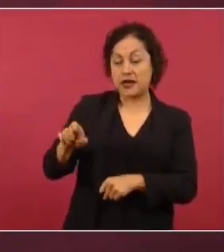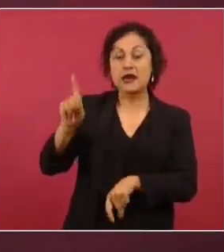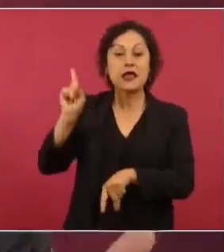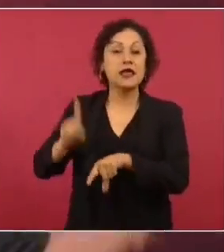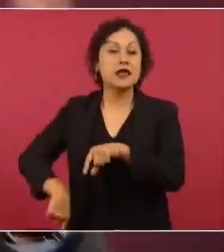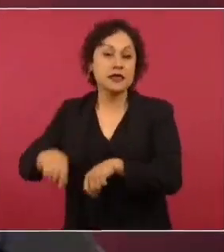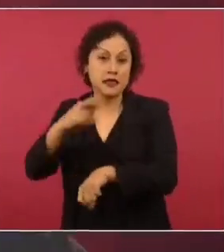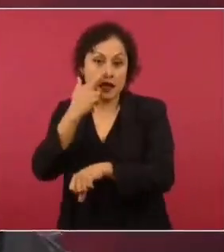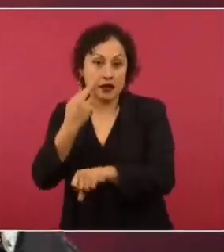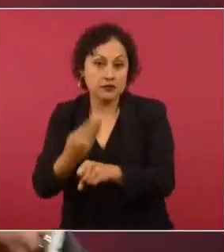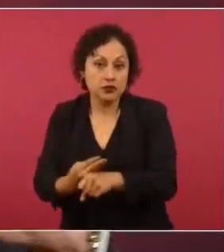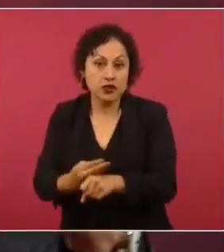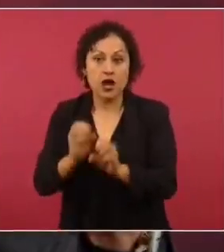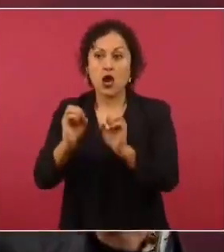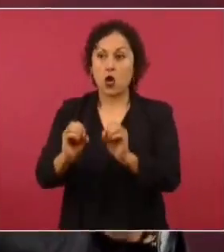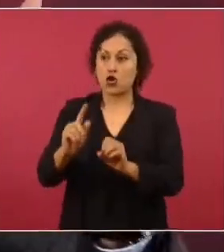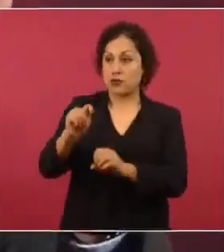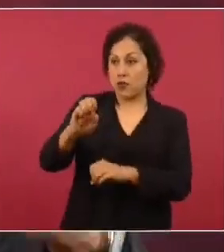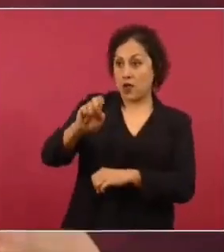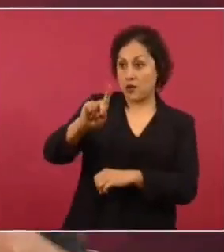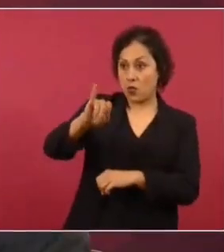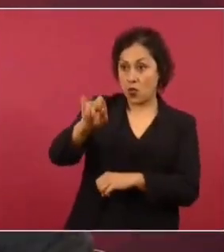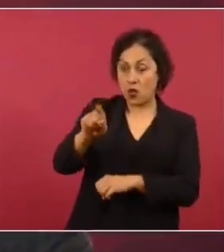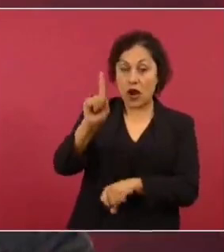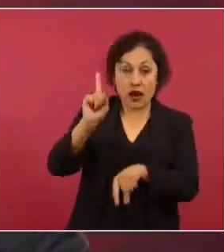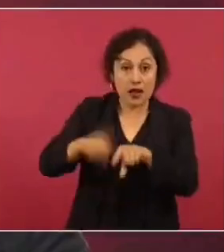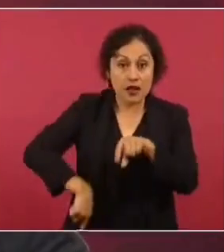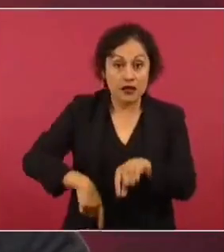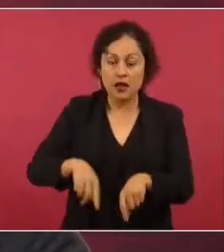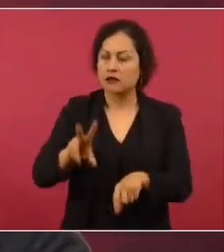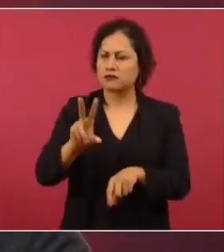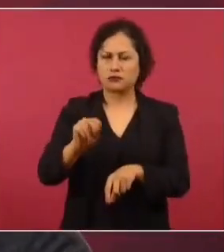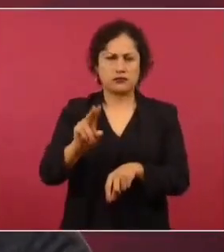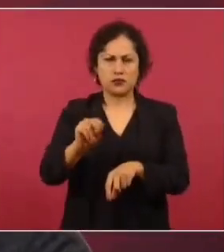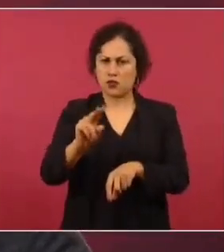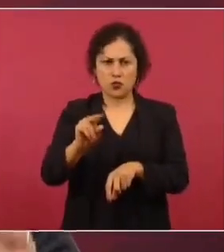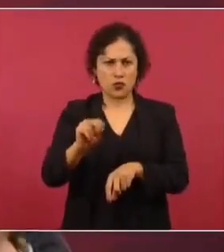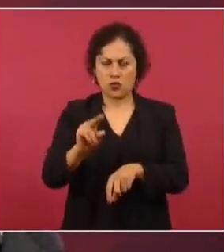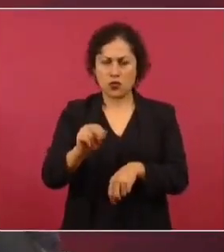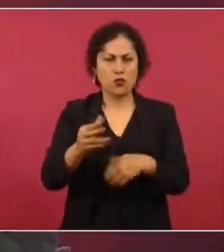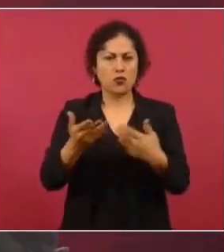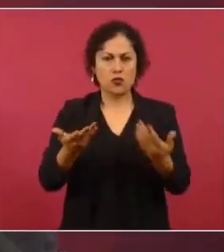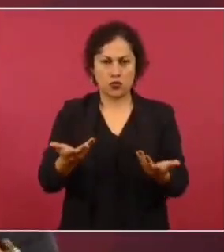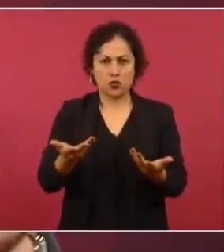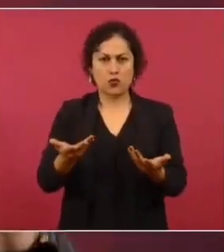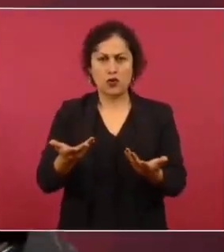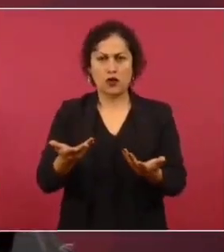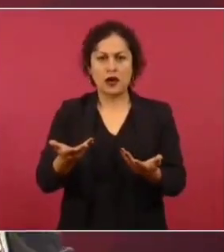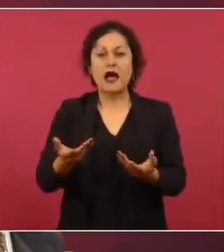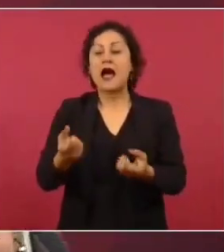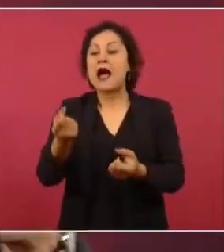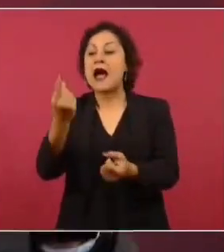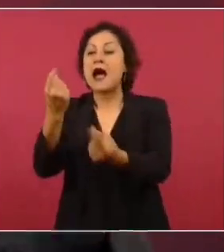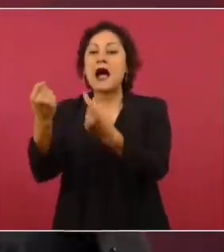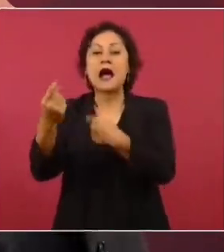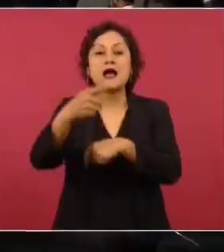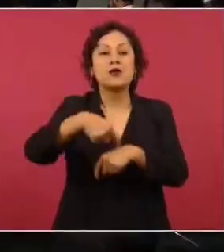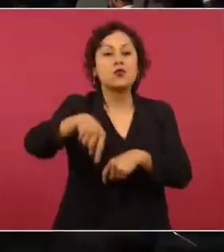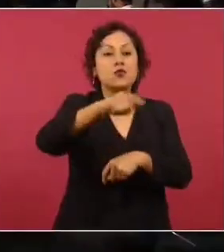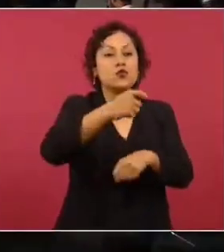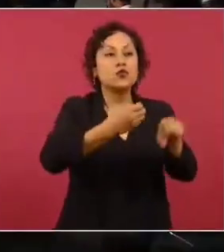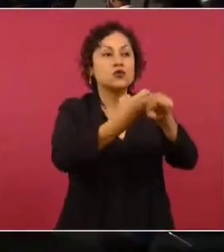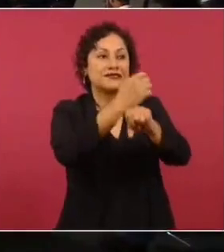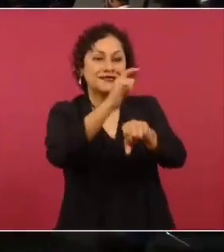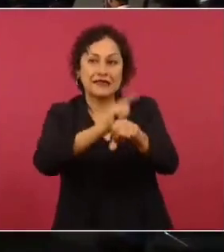Electoral. Por el contrario, desaparecen las facultades que tenían las juntas locales o las vocalías locales